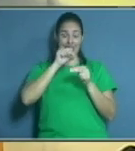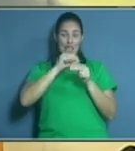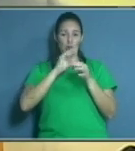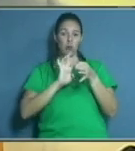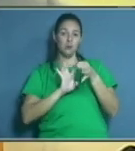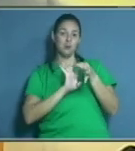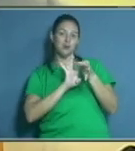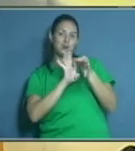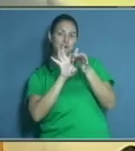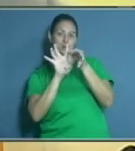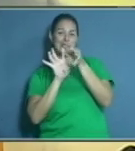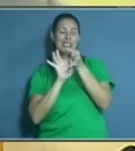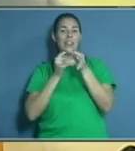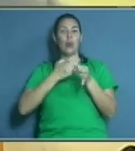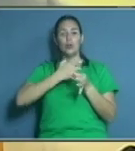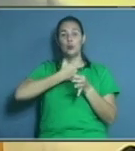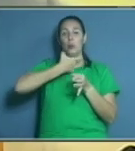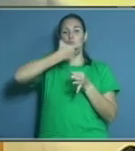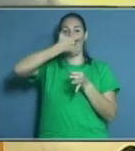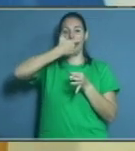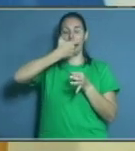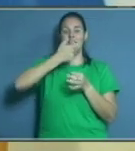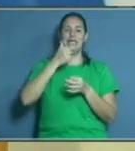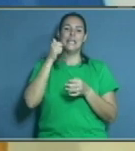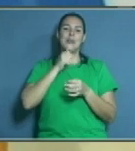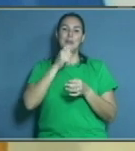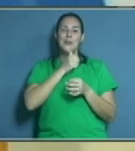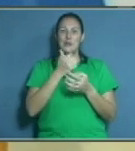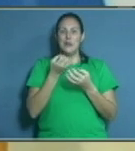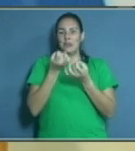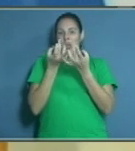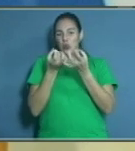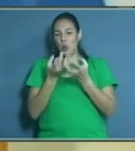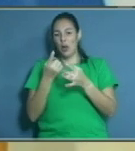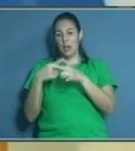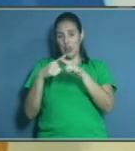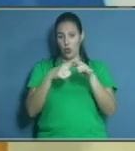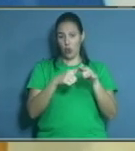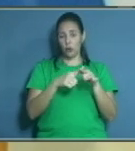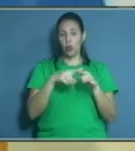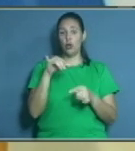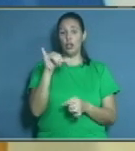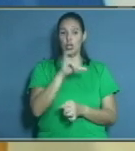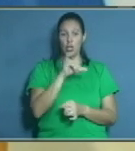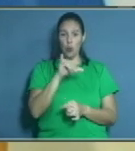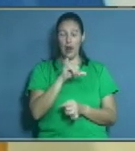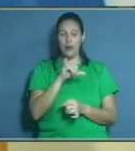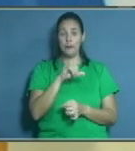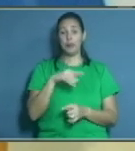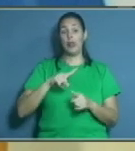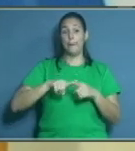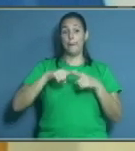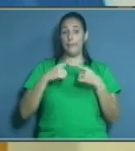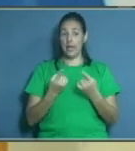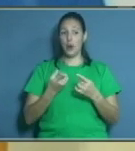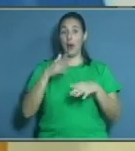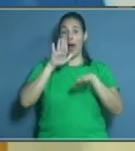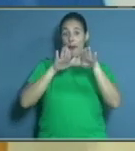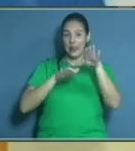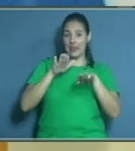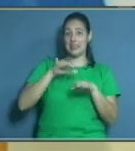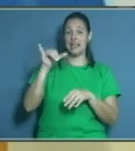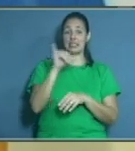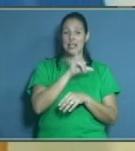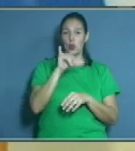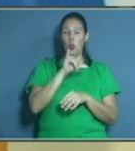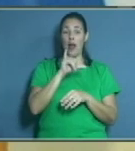dañan. Otra lesión que también es frecuente dentro de las mucosas es el fibroma o épolis fisurado, que se produce por